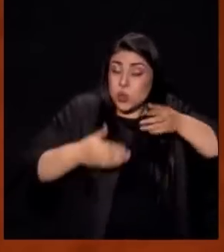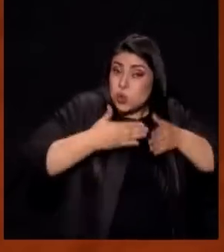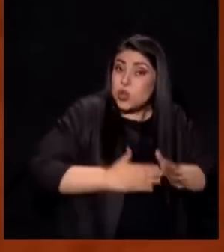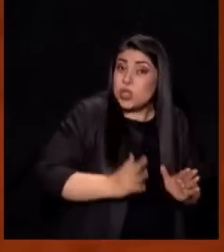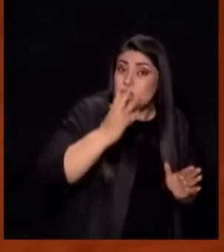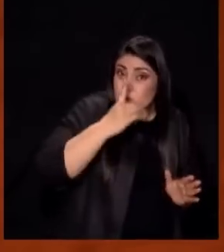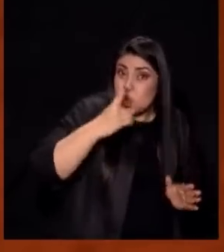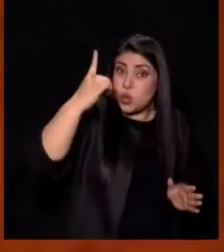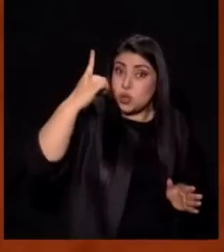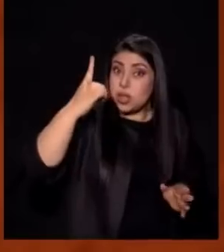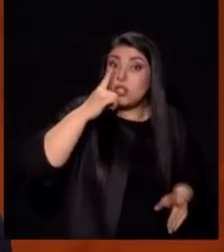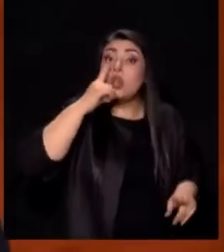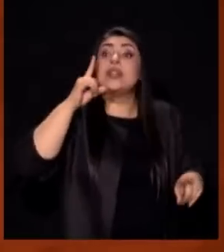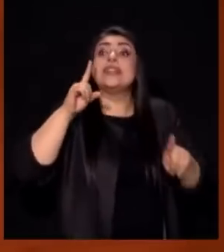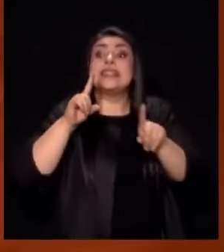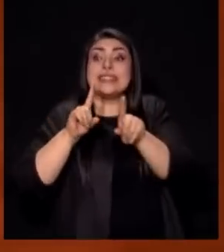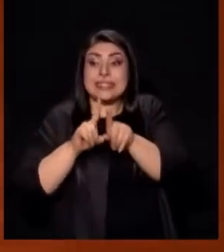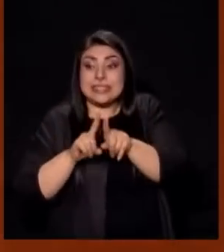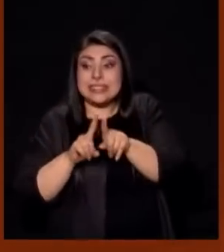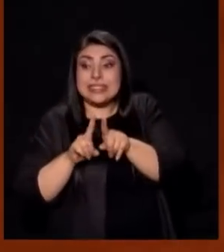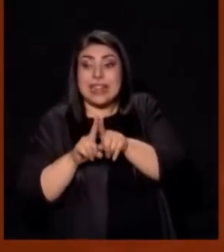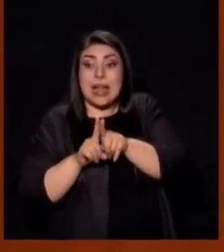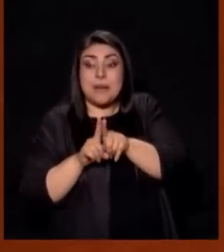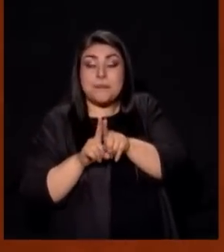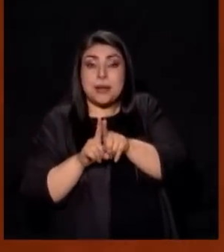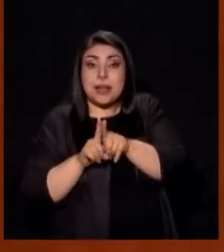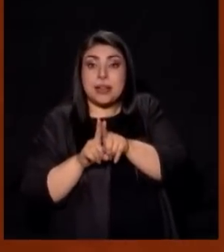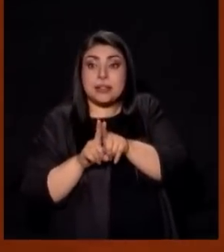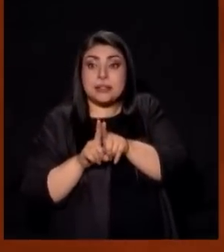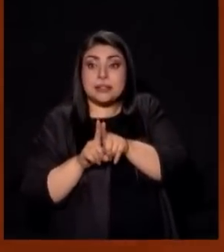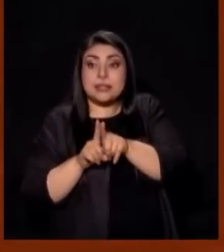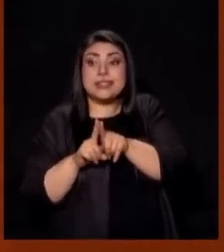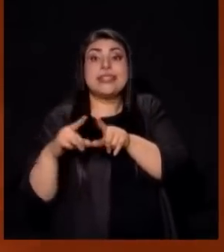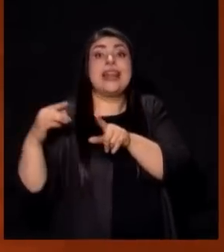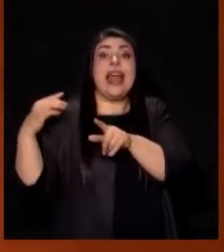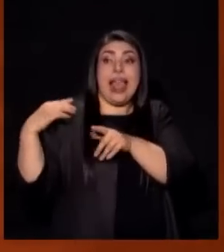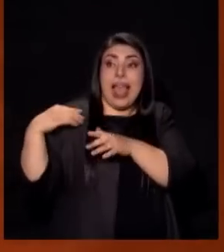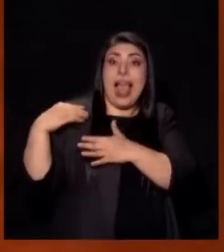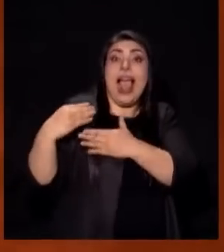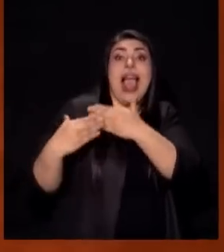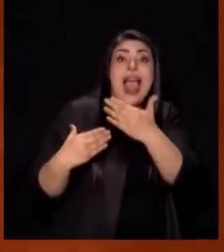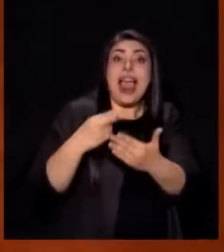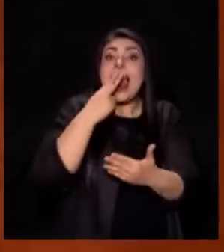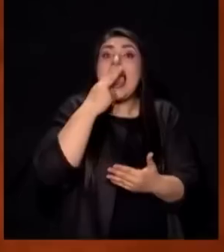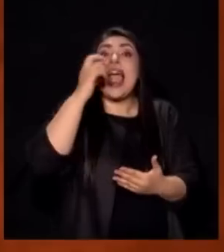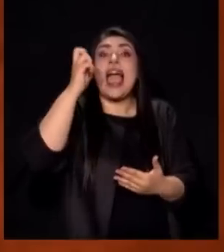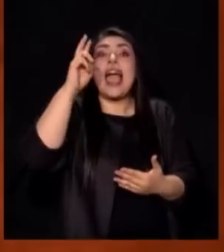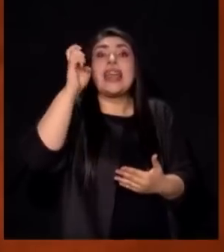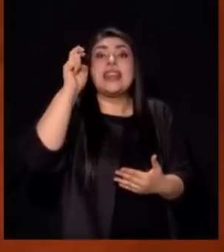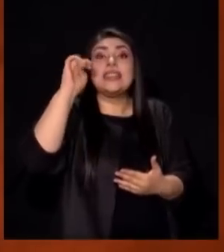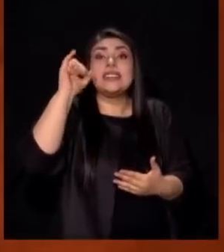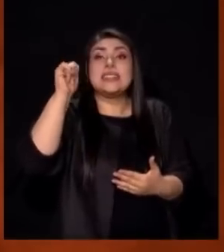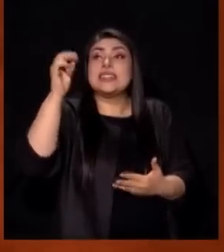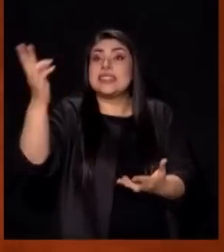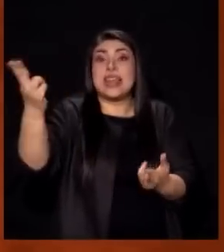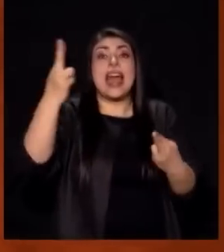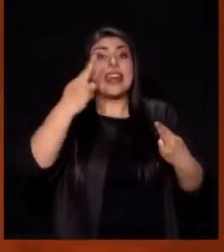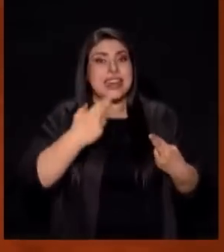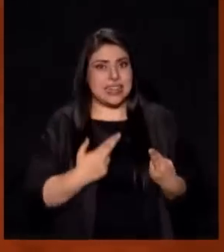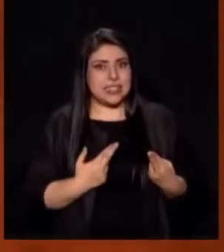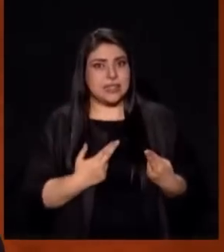Pongan atención Y si hijos también Di fuerte también